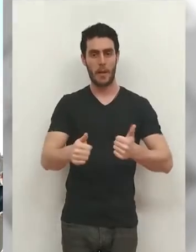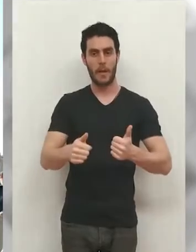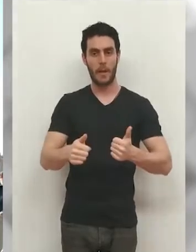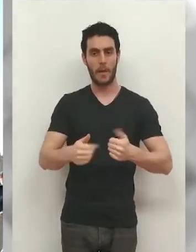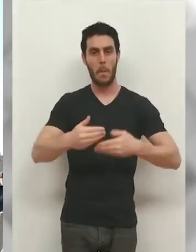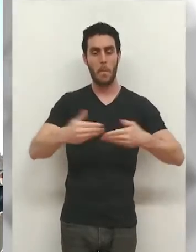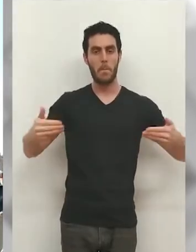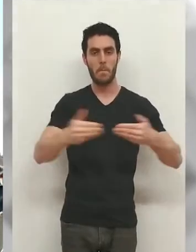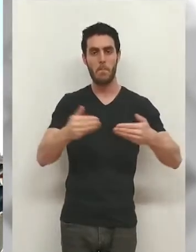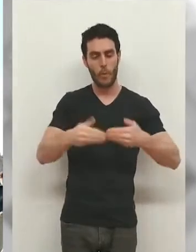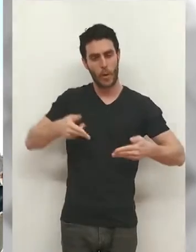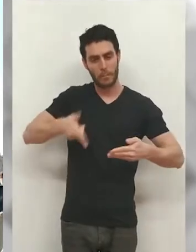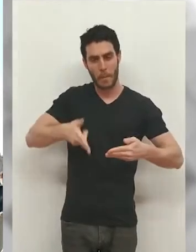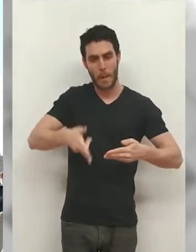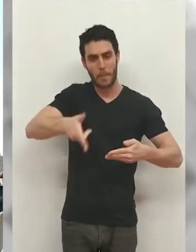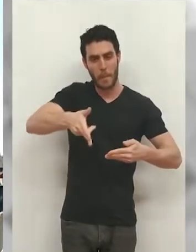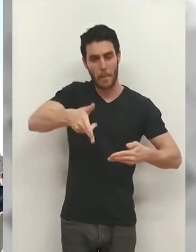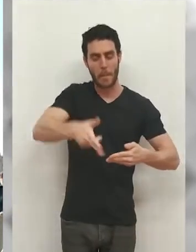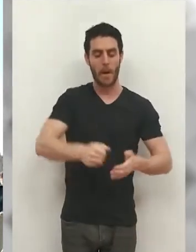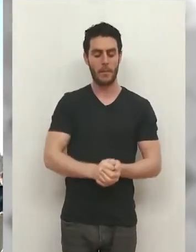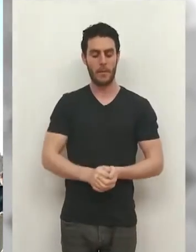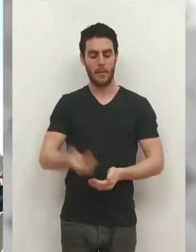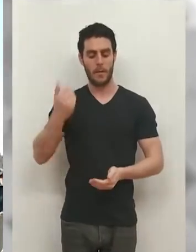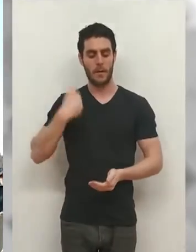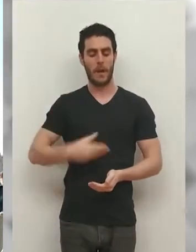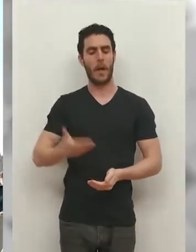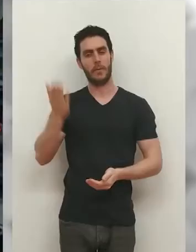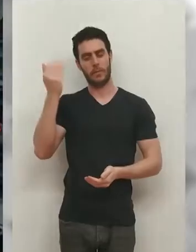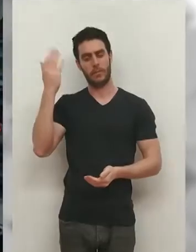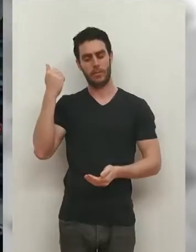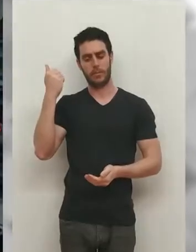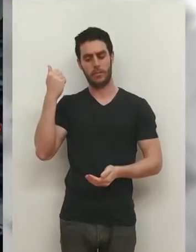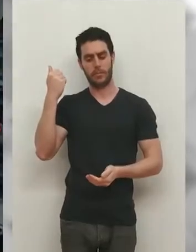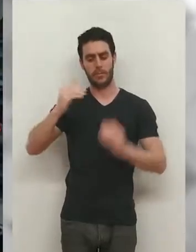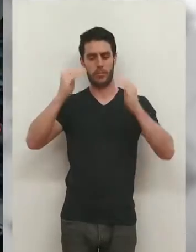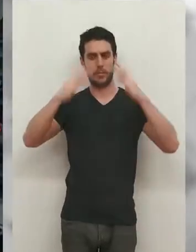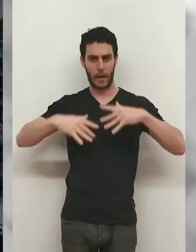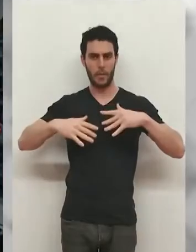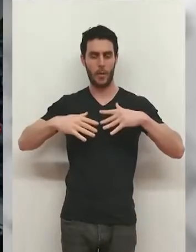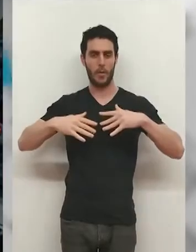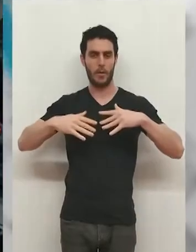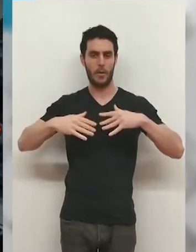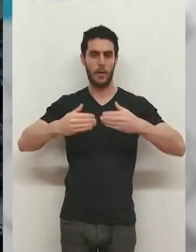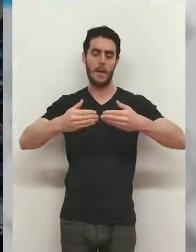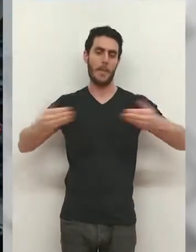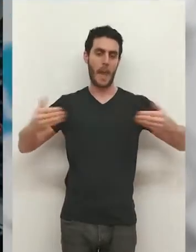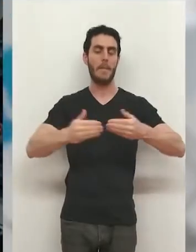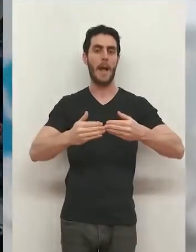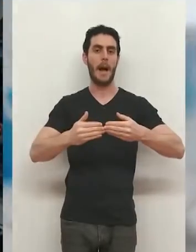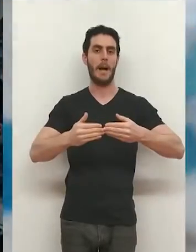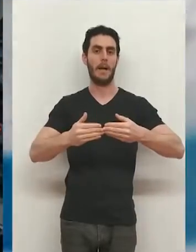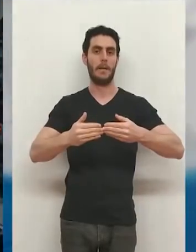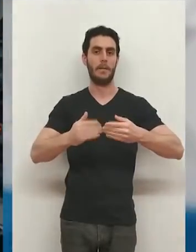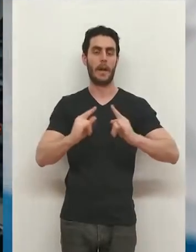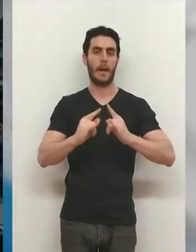han comenzado a perforar los muros del paso subterráneo de Duques de Nájera. Ya se derribó aquella tapia, digamos, que